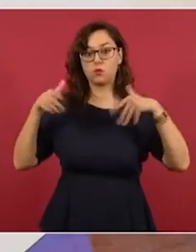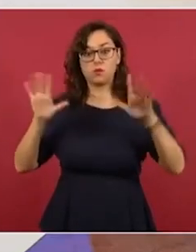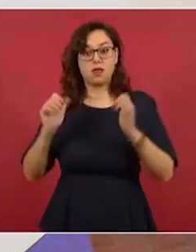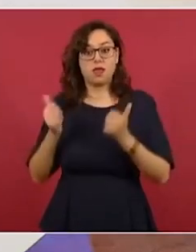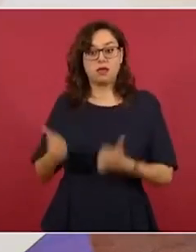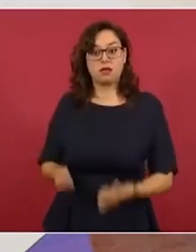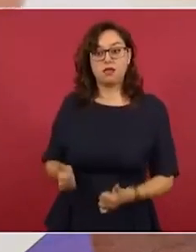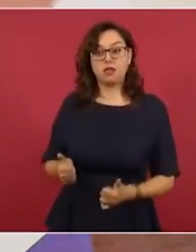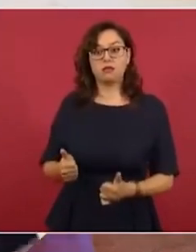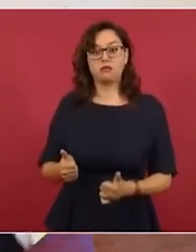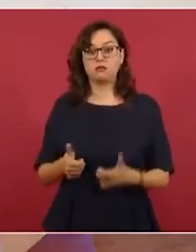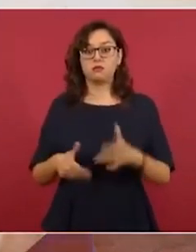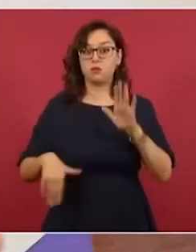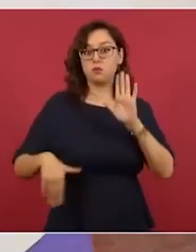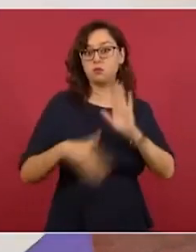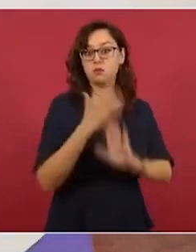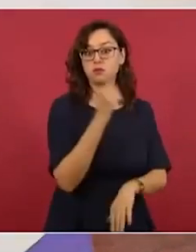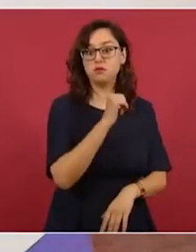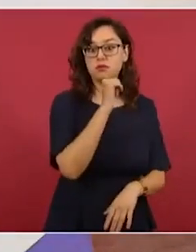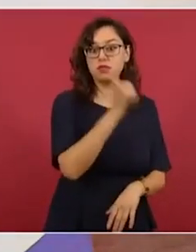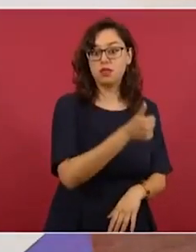hubiese habido un estallido